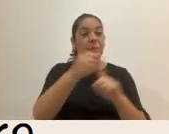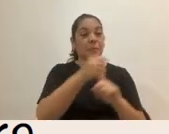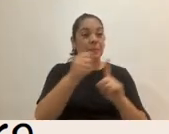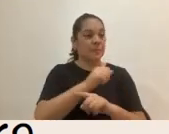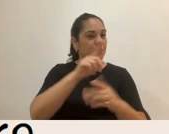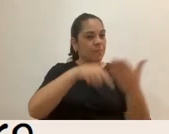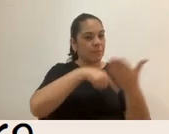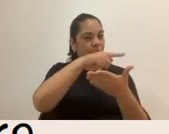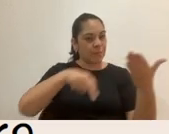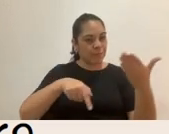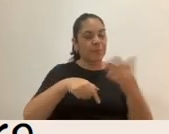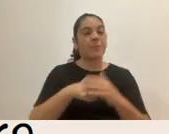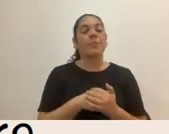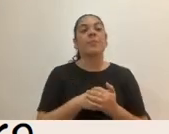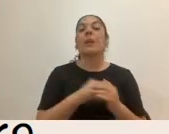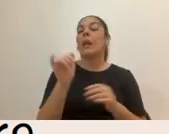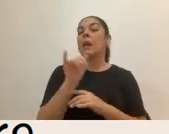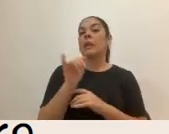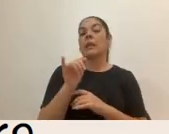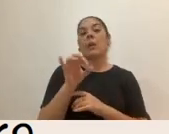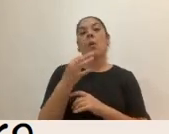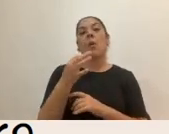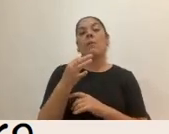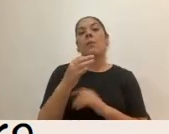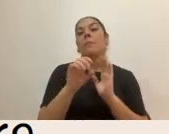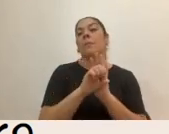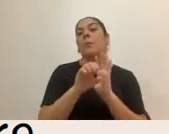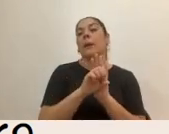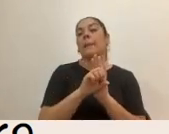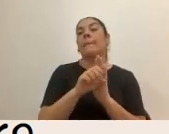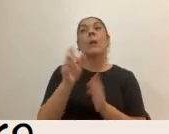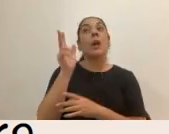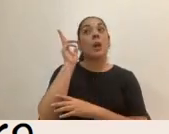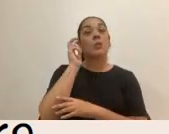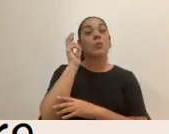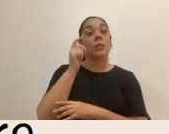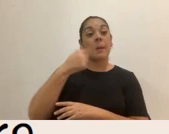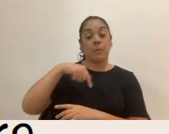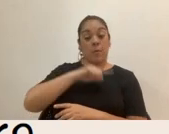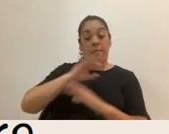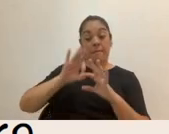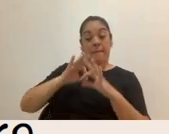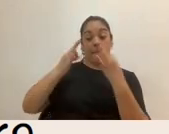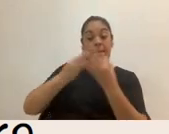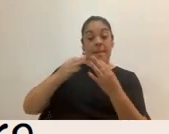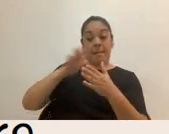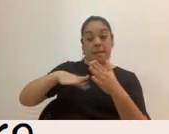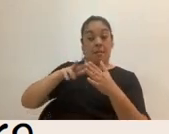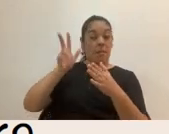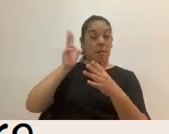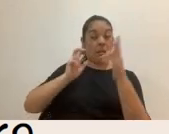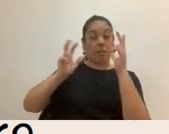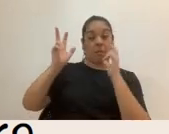De igual forma, por ejemplo, cuando escuchamos en nuestro entorno familiar o nuestro entorno laboral, cuando hay